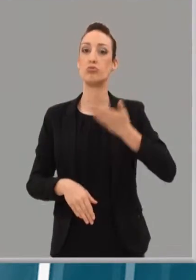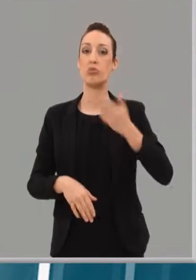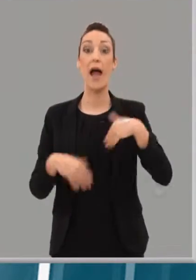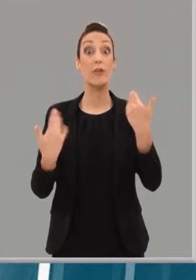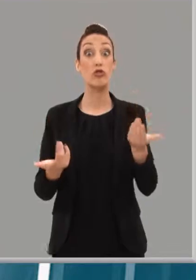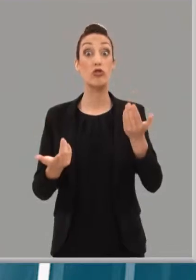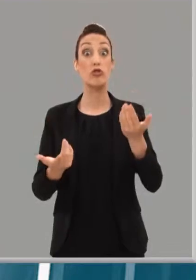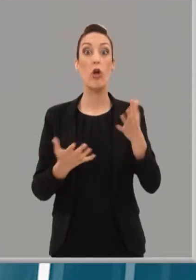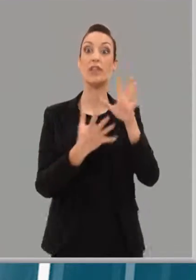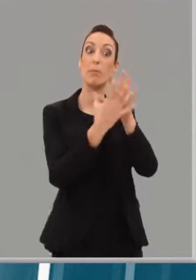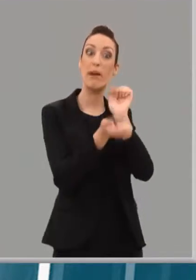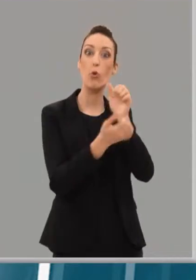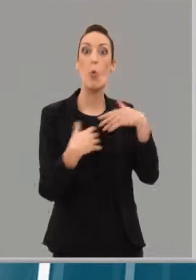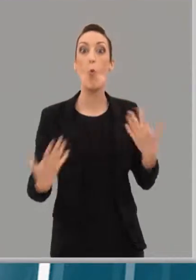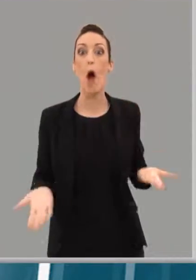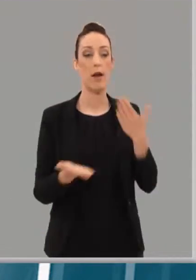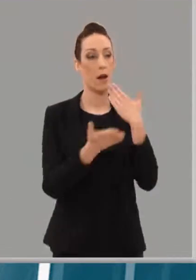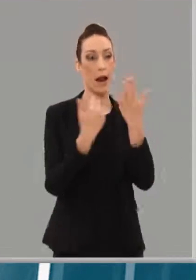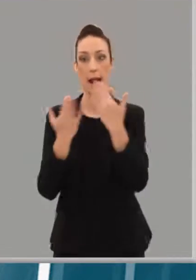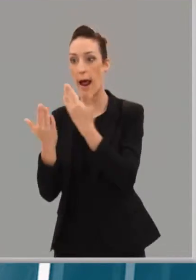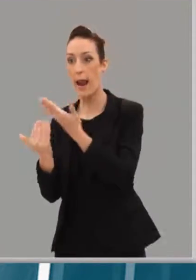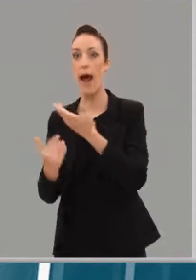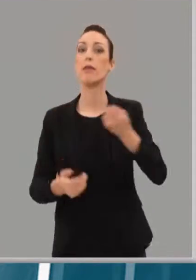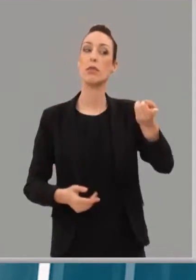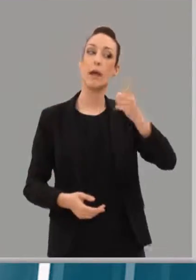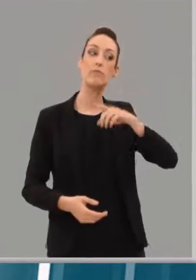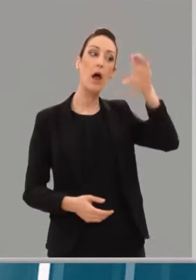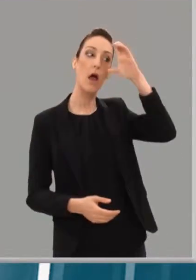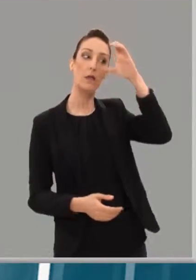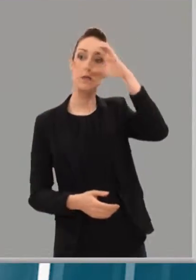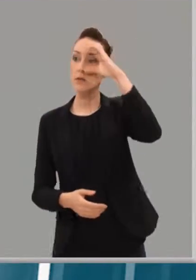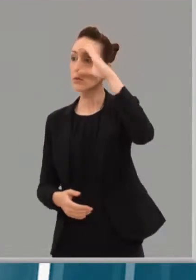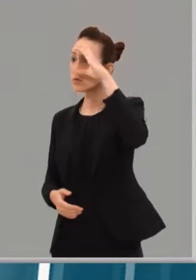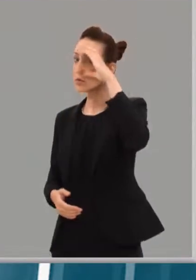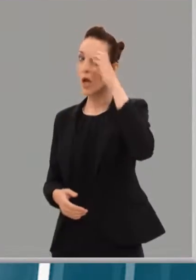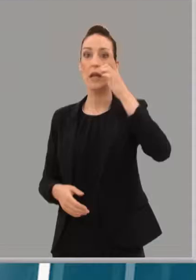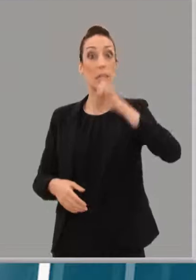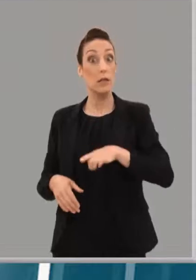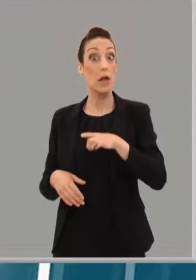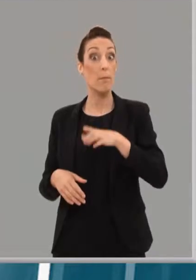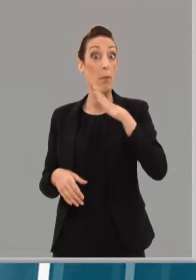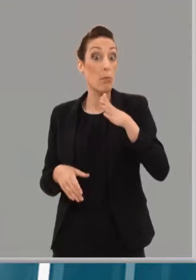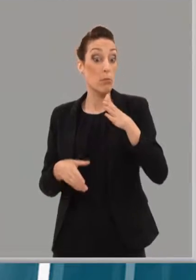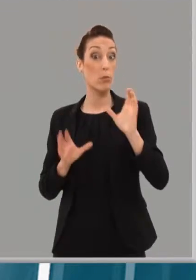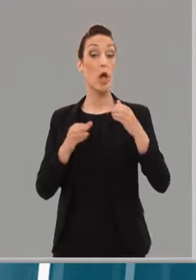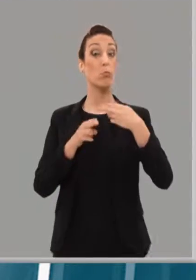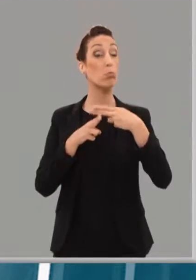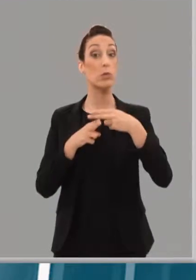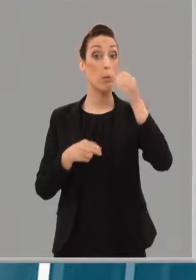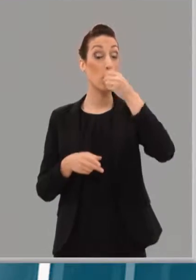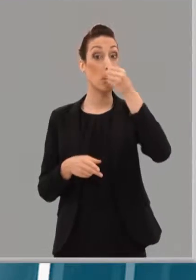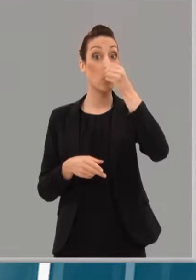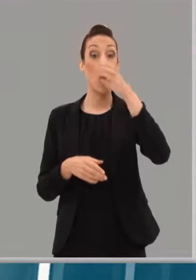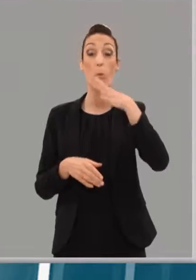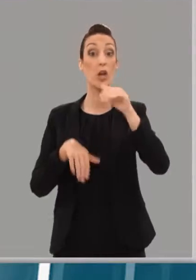dialogar, el de escuchar y el de conseguir los objetivos que vienen con nosotros, con el Partido Socialista que hemos tenido, la que hemos sido la